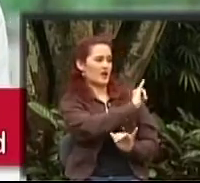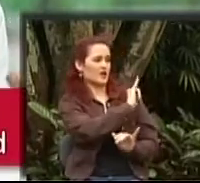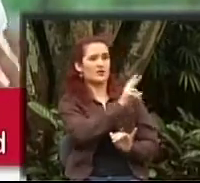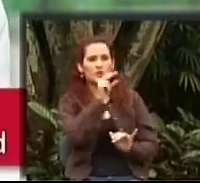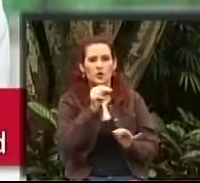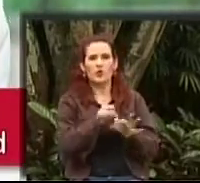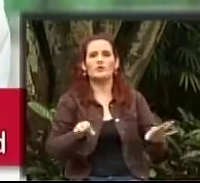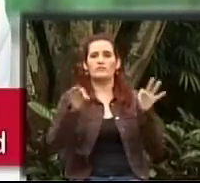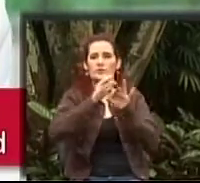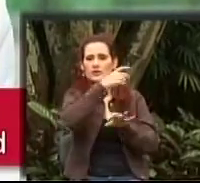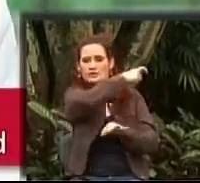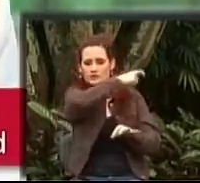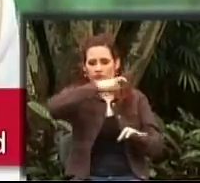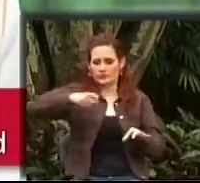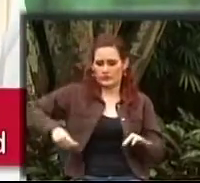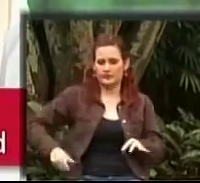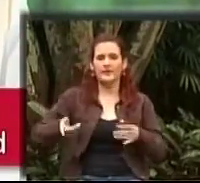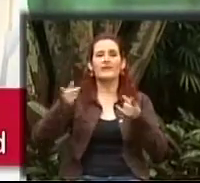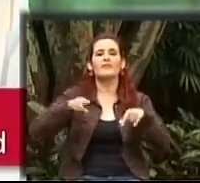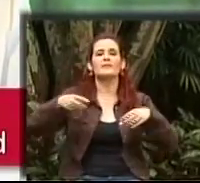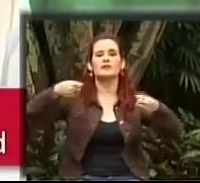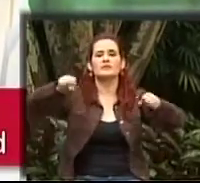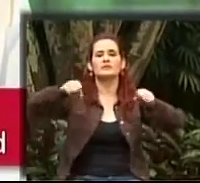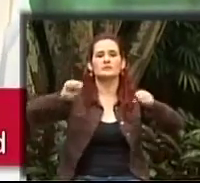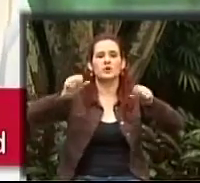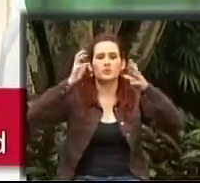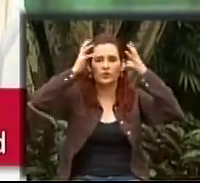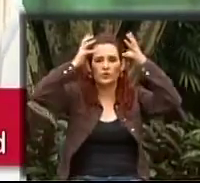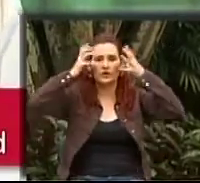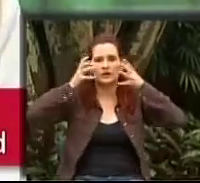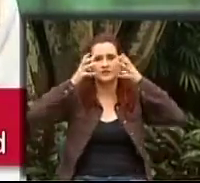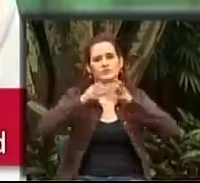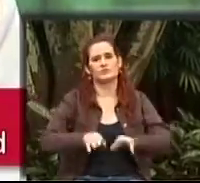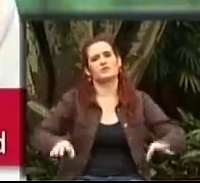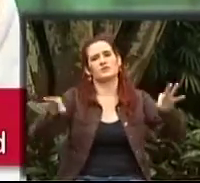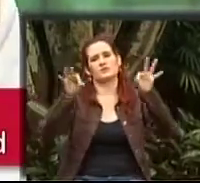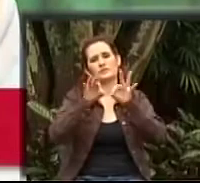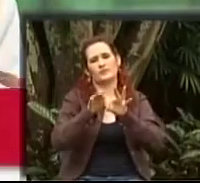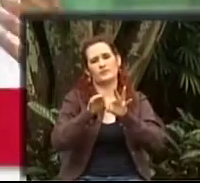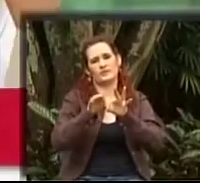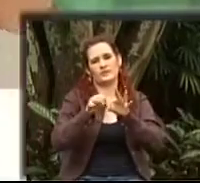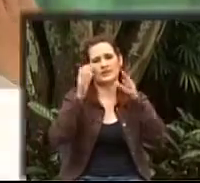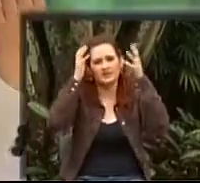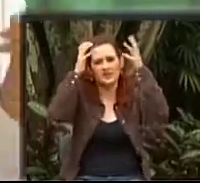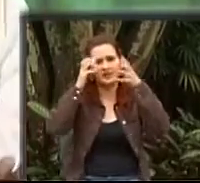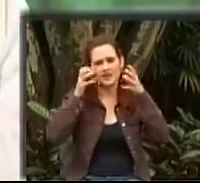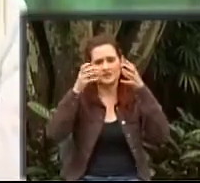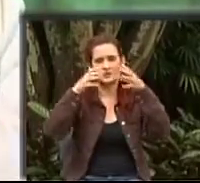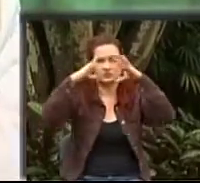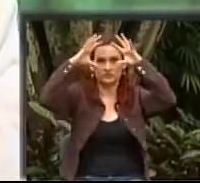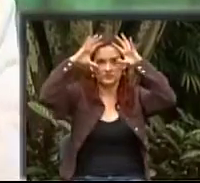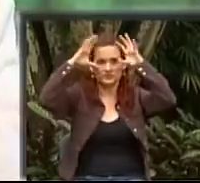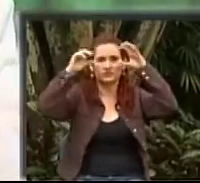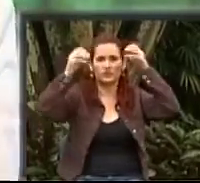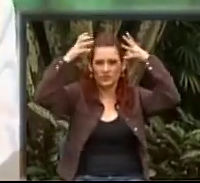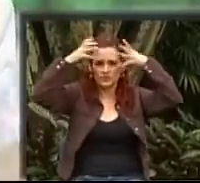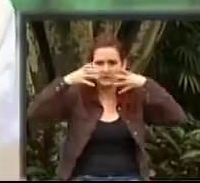lujo. Lo mismo con el casco, los que van en las motocicletas o los motociclistas de alguna u otra forma, el casco es para ponérselo.